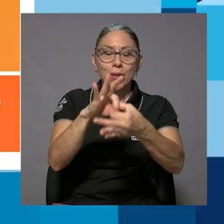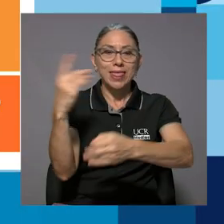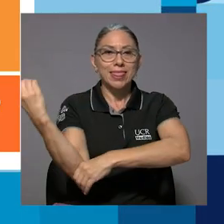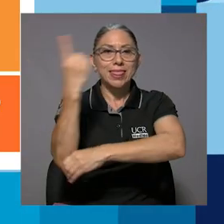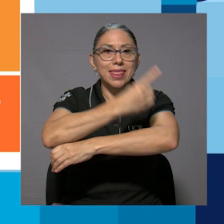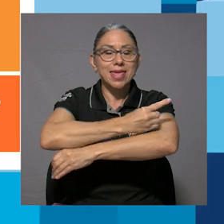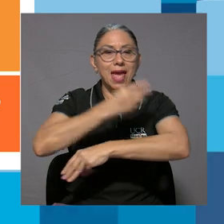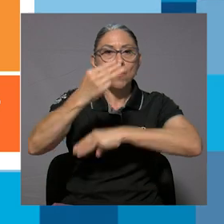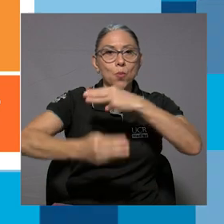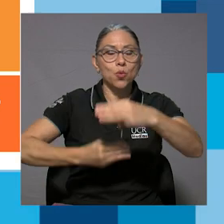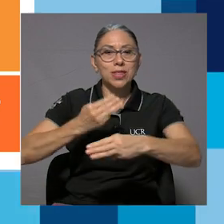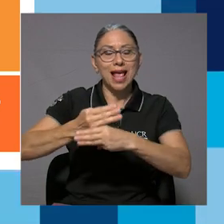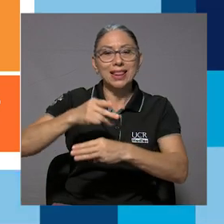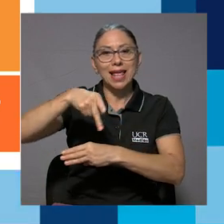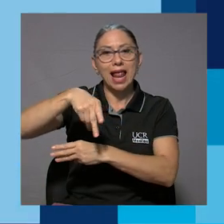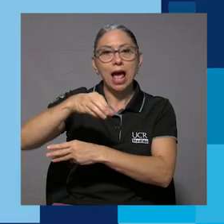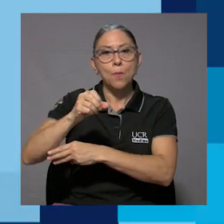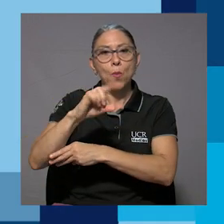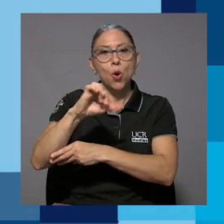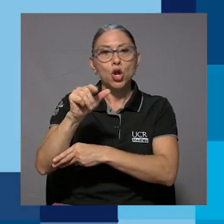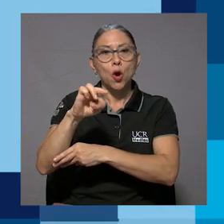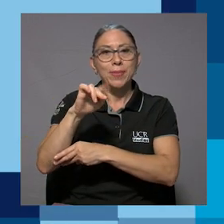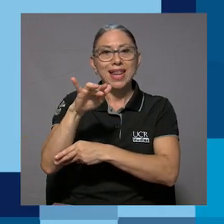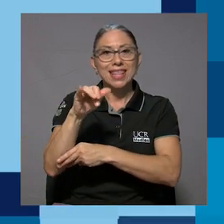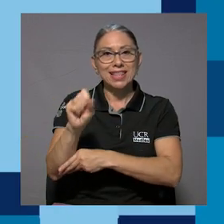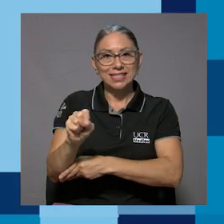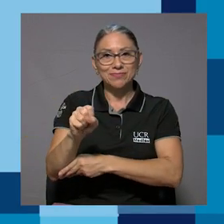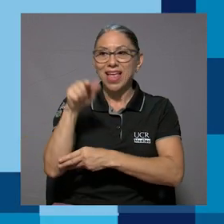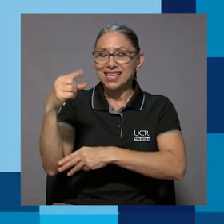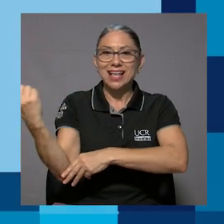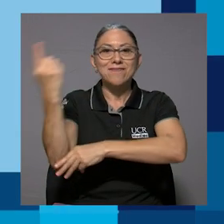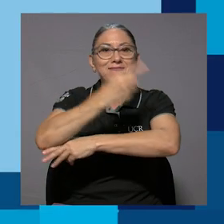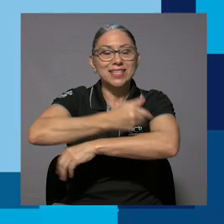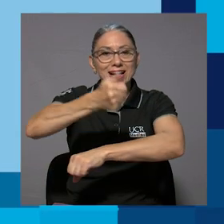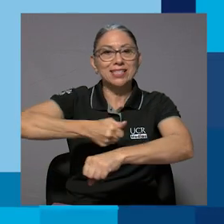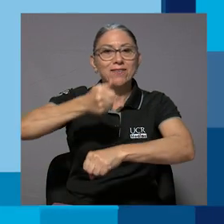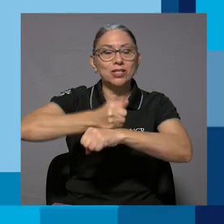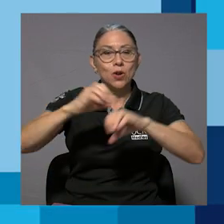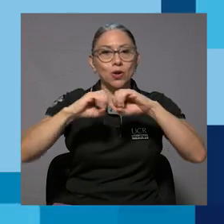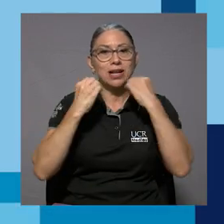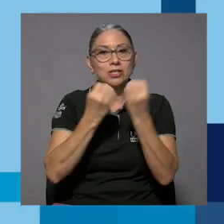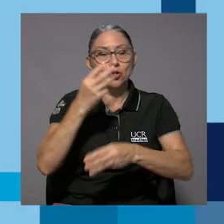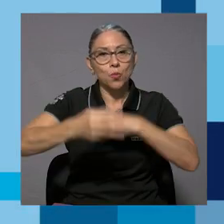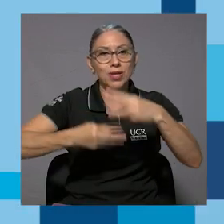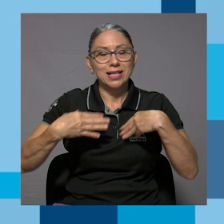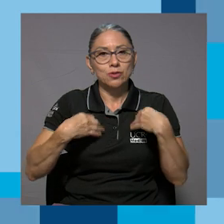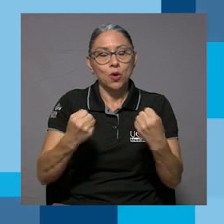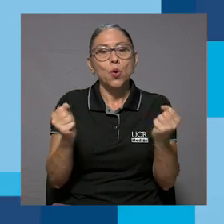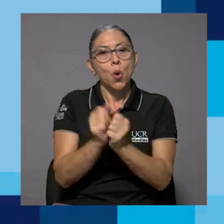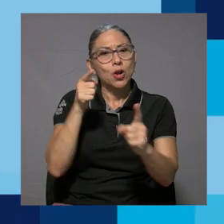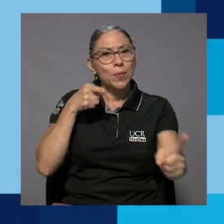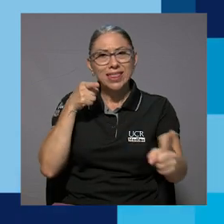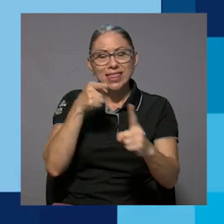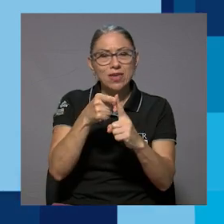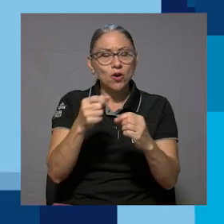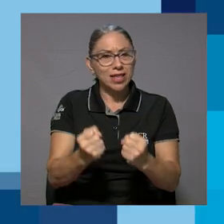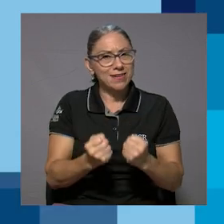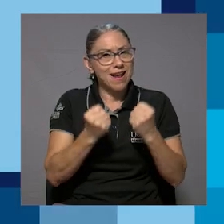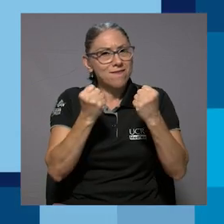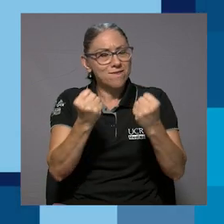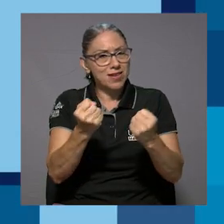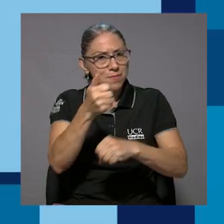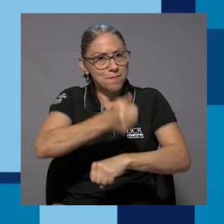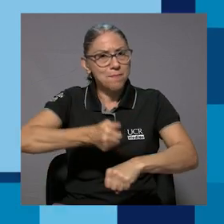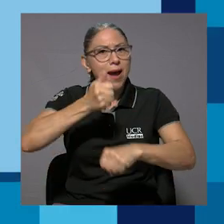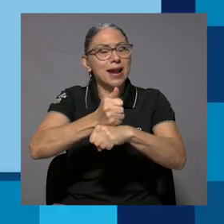24 de octubre en el marco del Día Mundial de la Poliomielitis, fecha establecida por la Organización Mundial de la Salud con el objetivo de